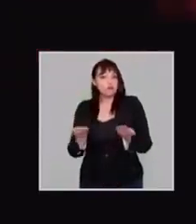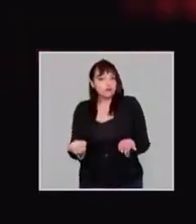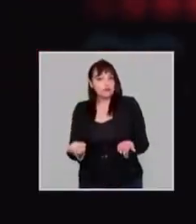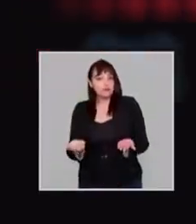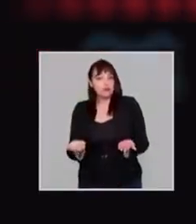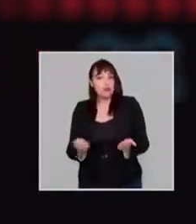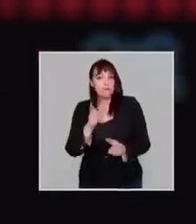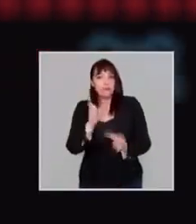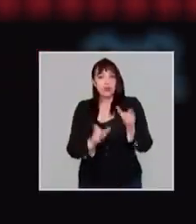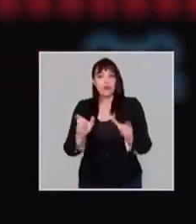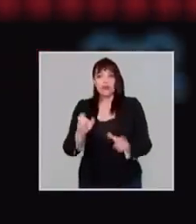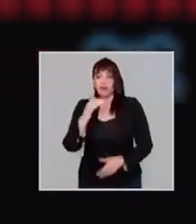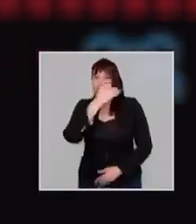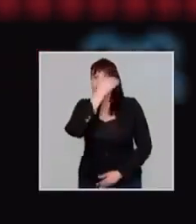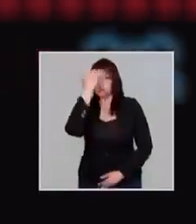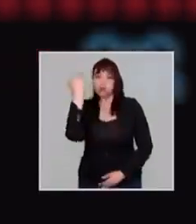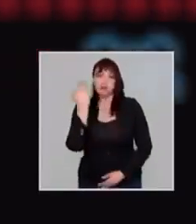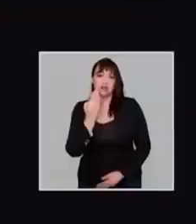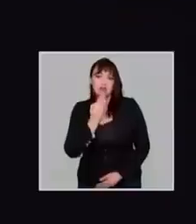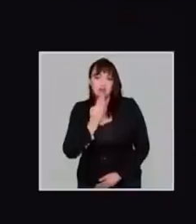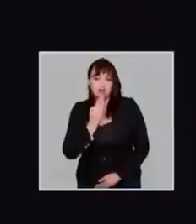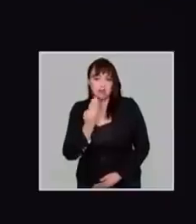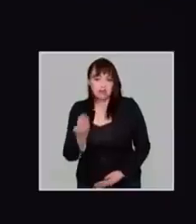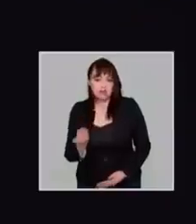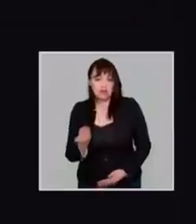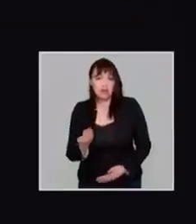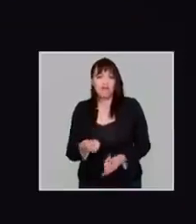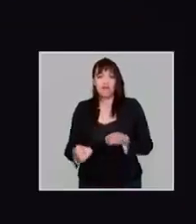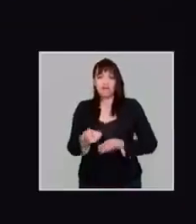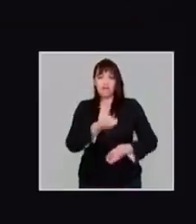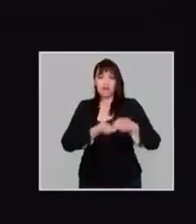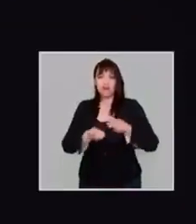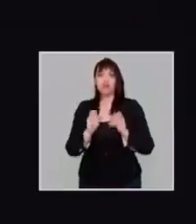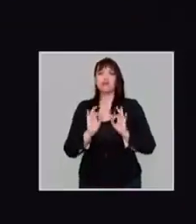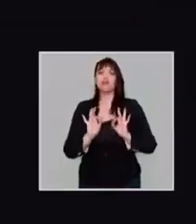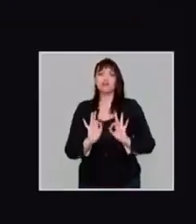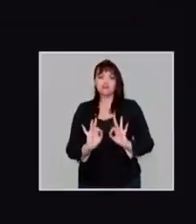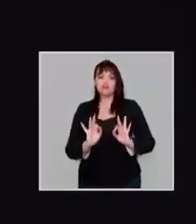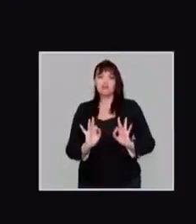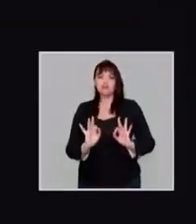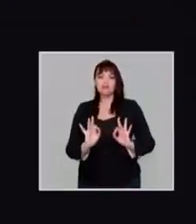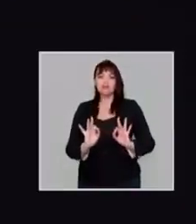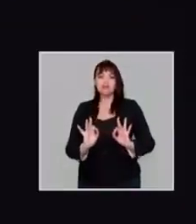de que de repente los pueblos se cansan también. Y nos vendieron una normalidad